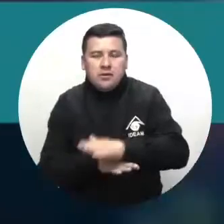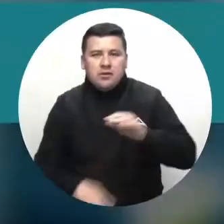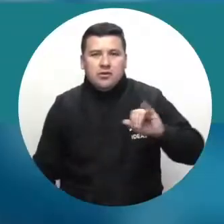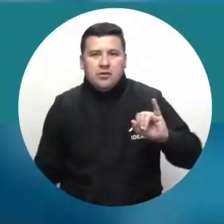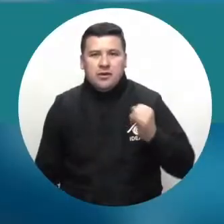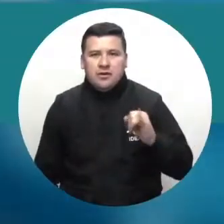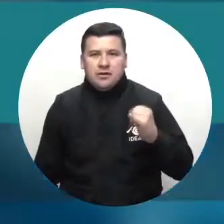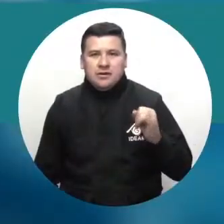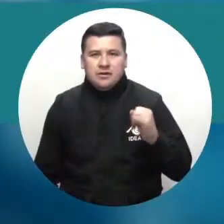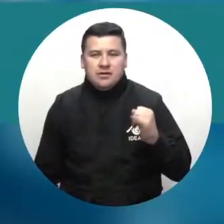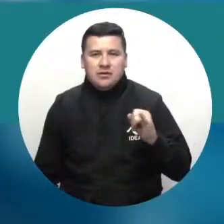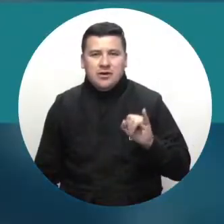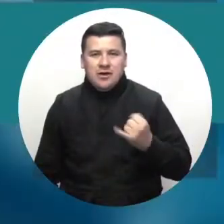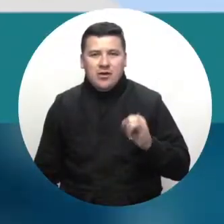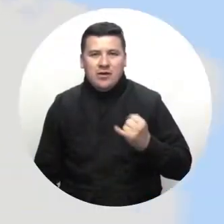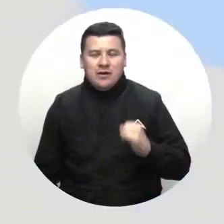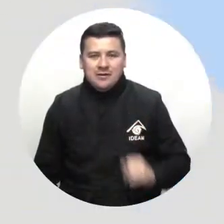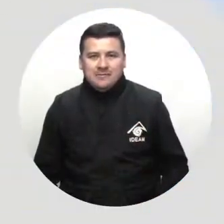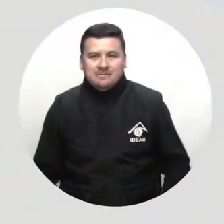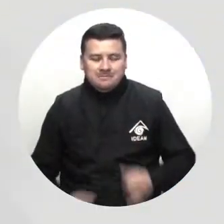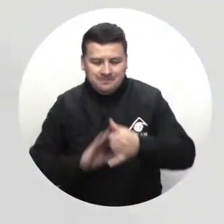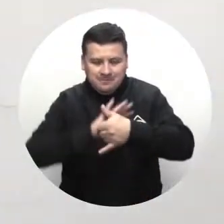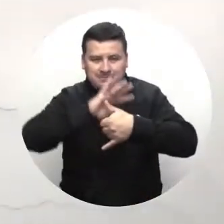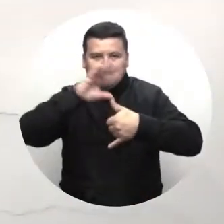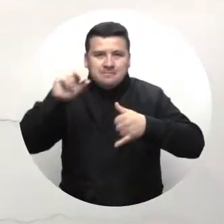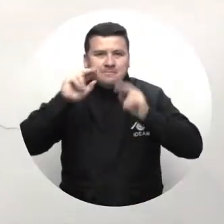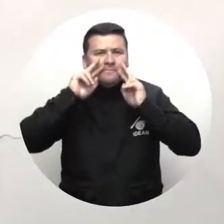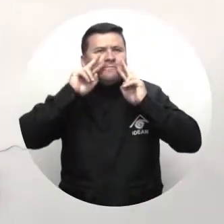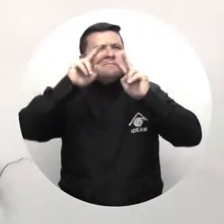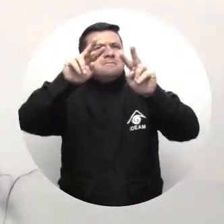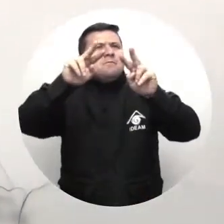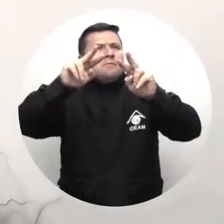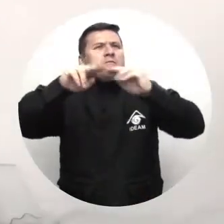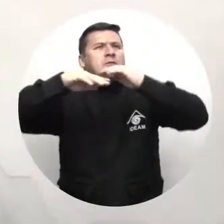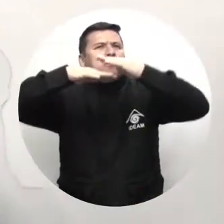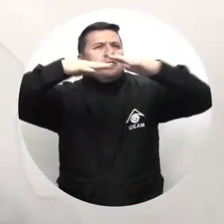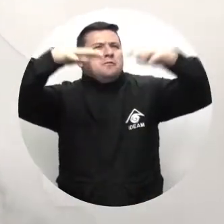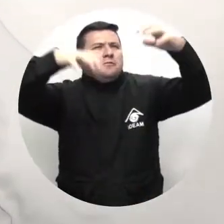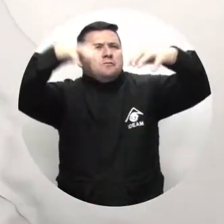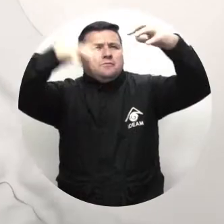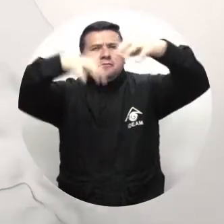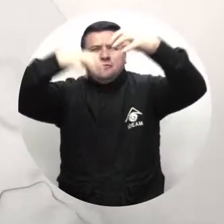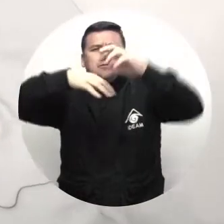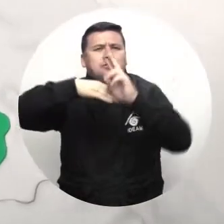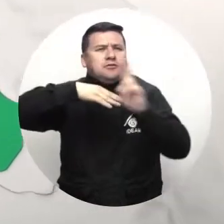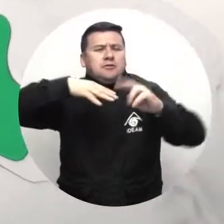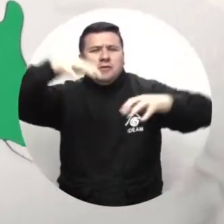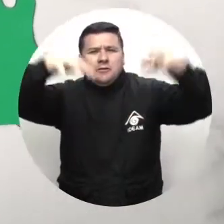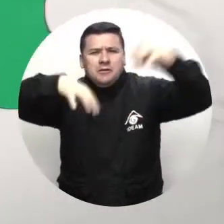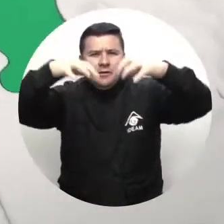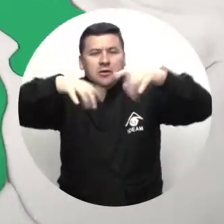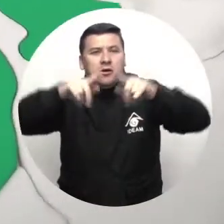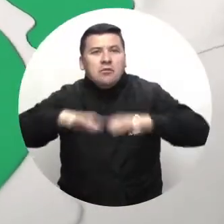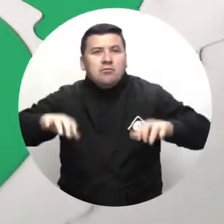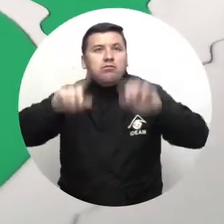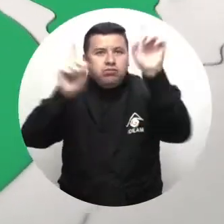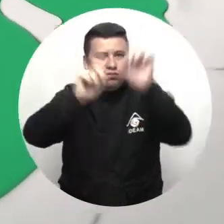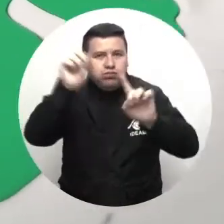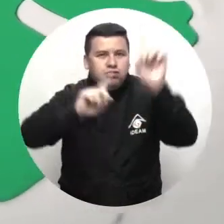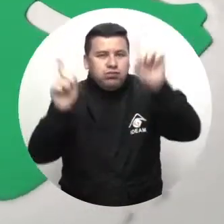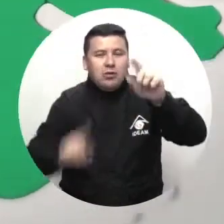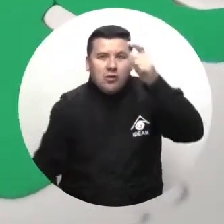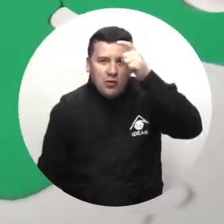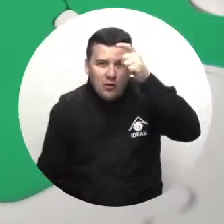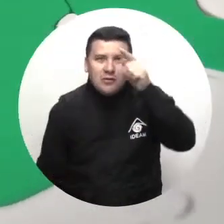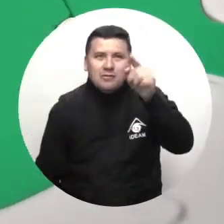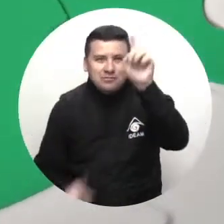de la región y no se descarta actividad